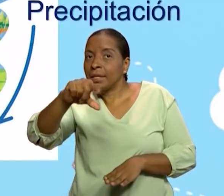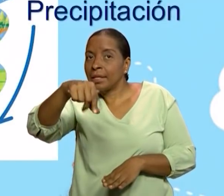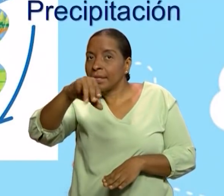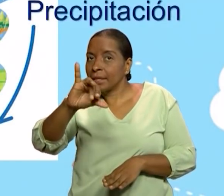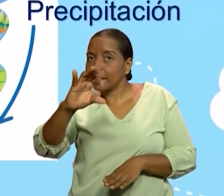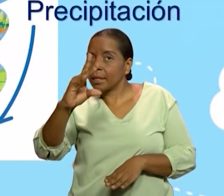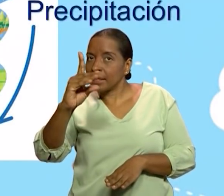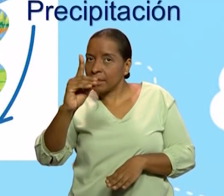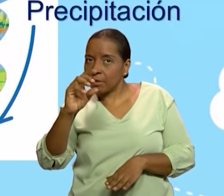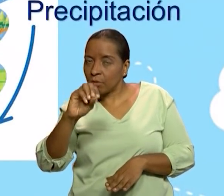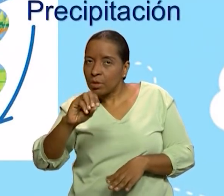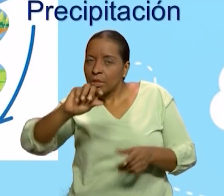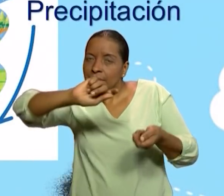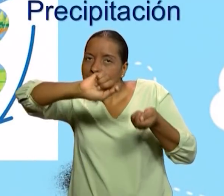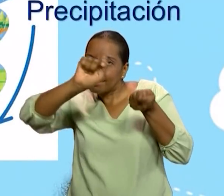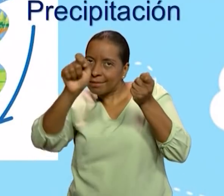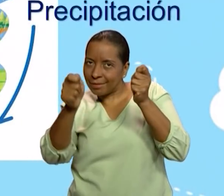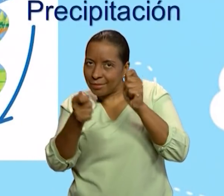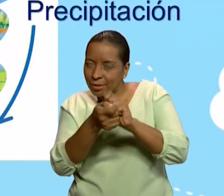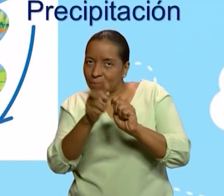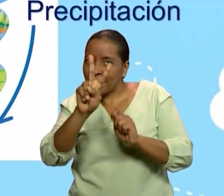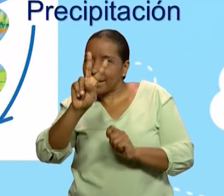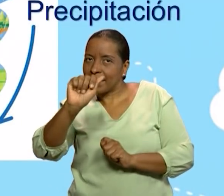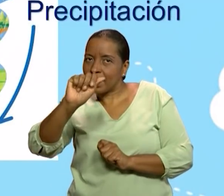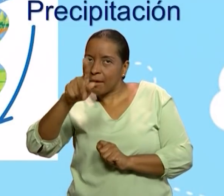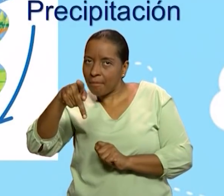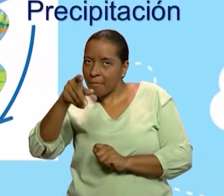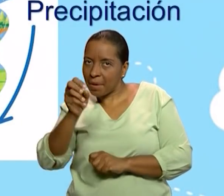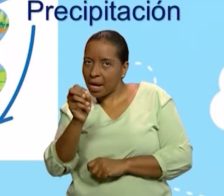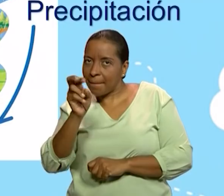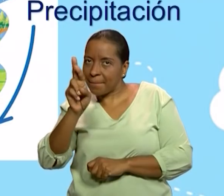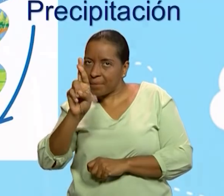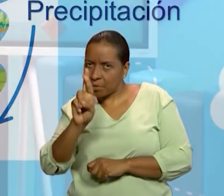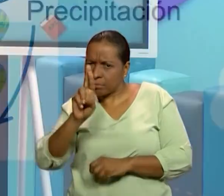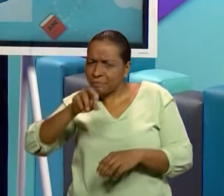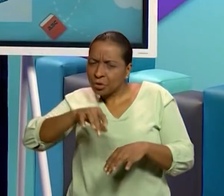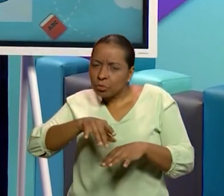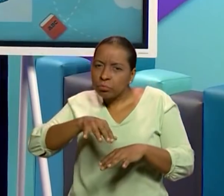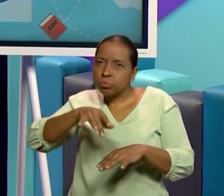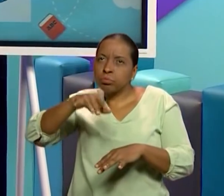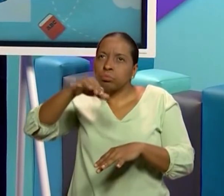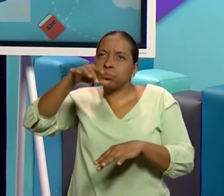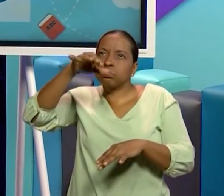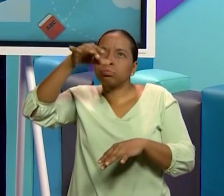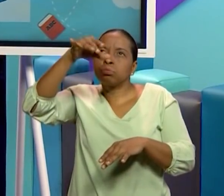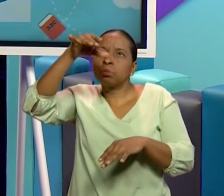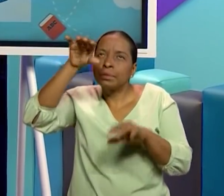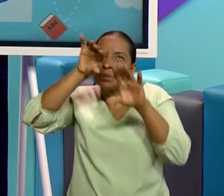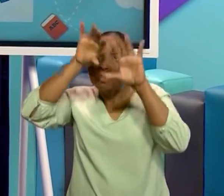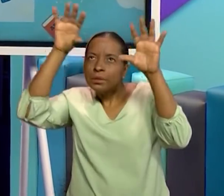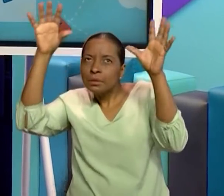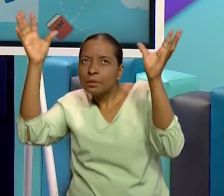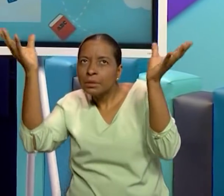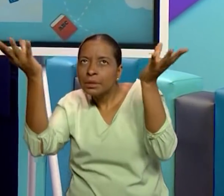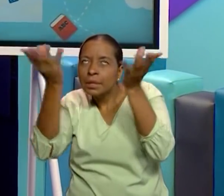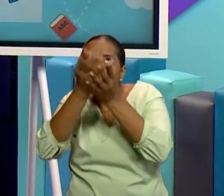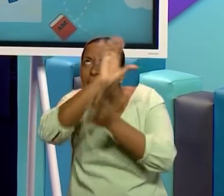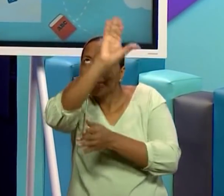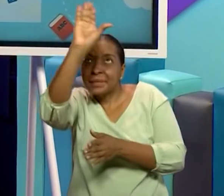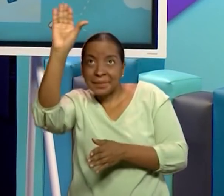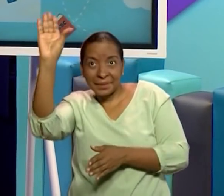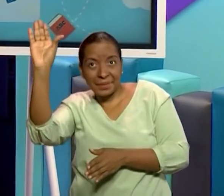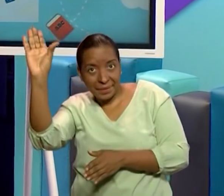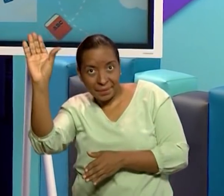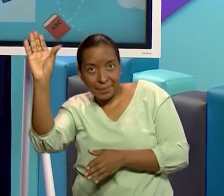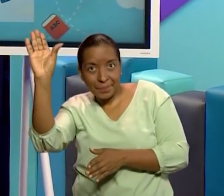transforma en vapor y sube a la atmósfera. Y la atmósfera es el cielo. Muy bien.